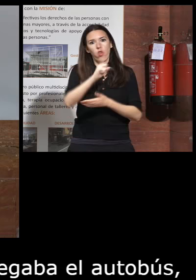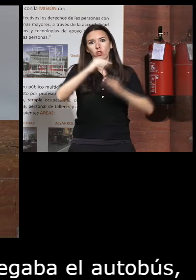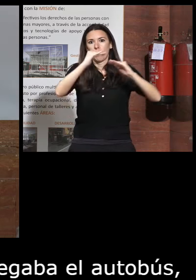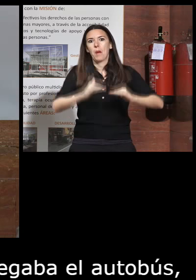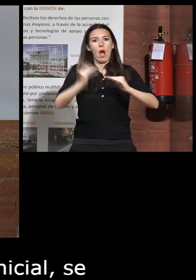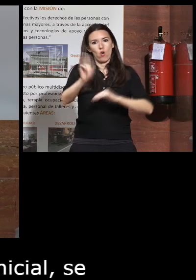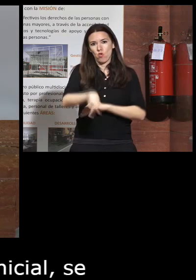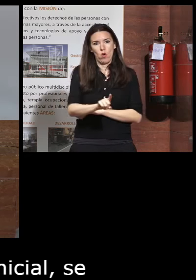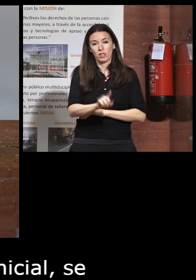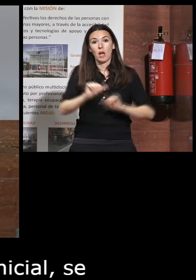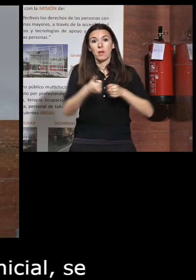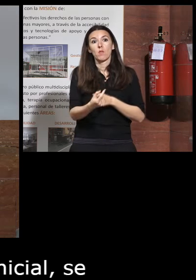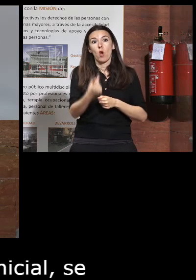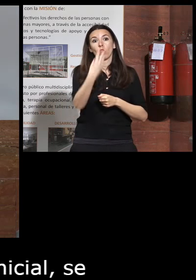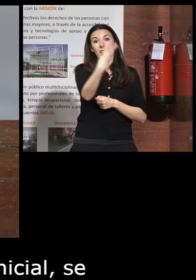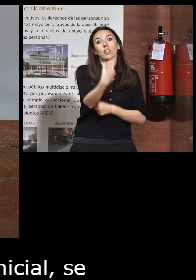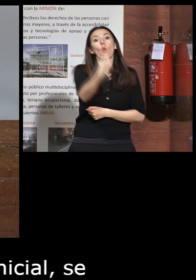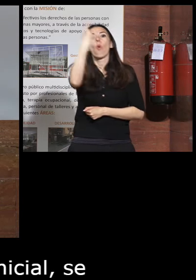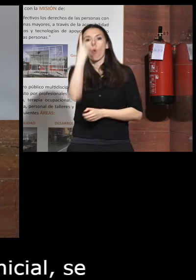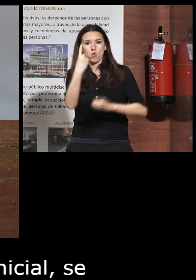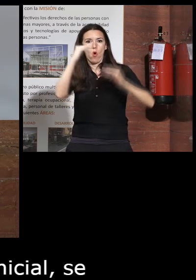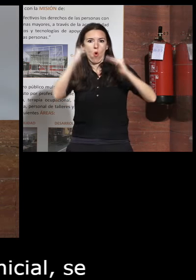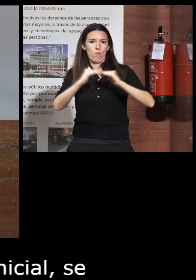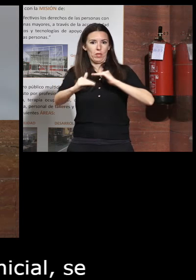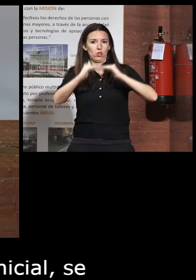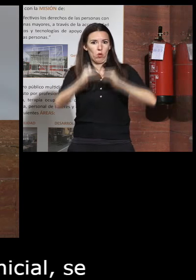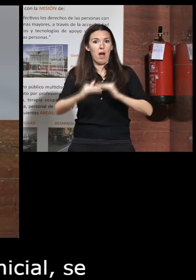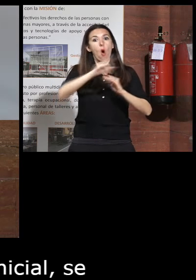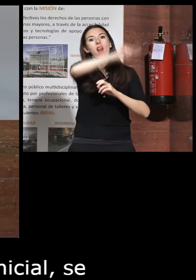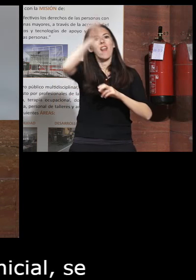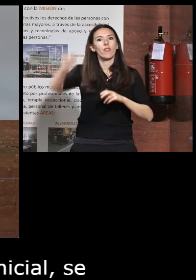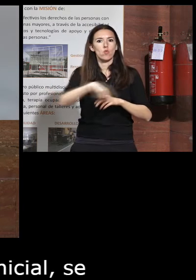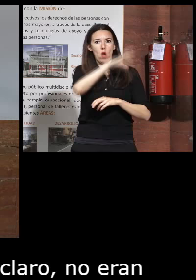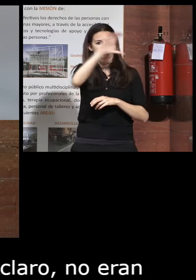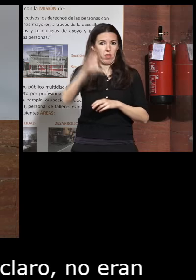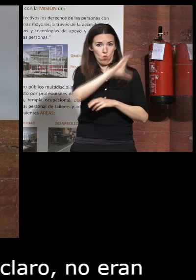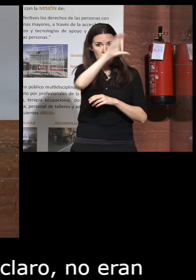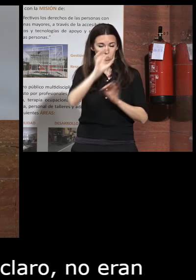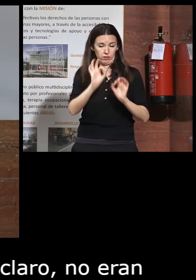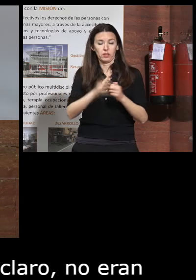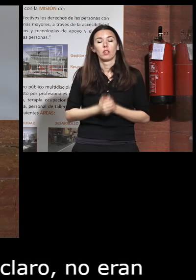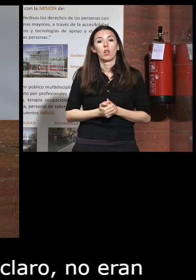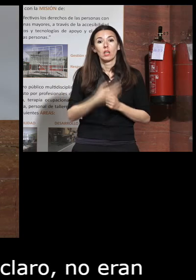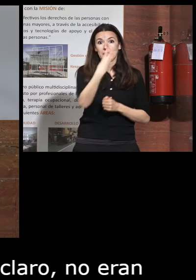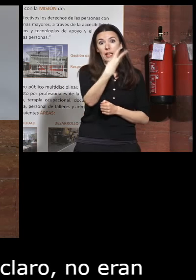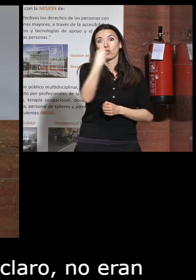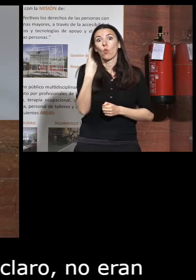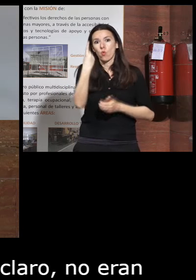al principio era uno de cada tres en la línea circular uno de cada tres entonces